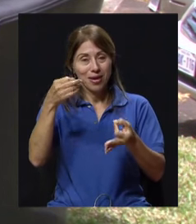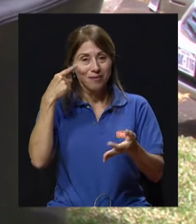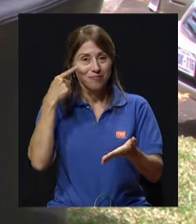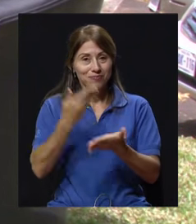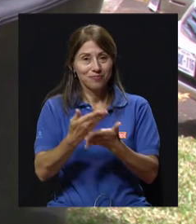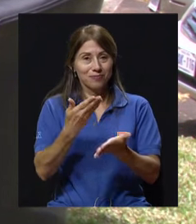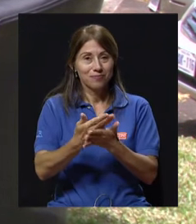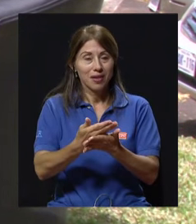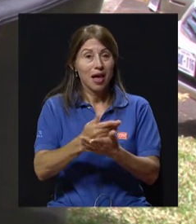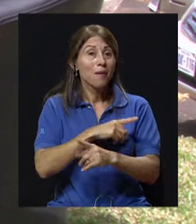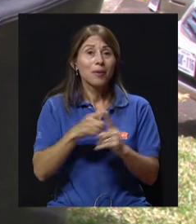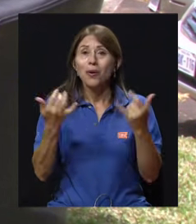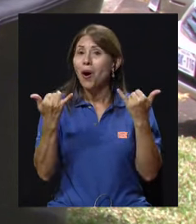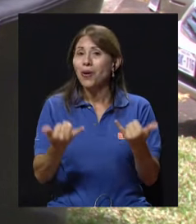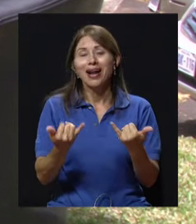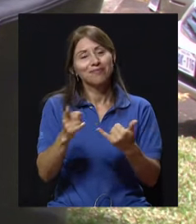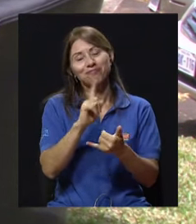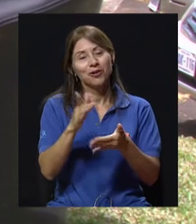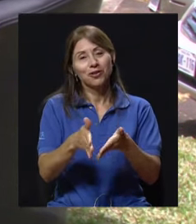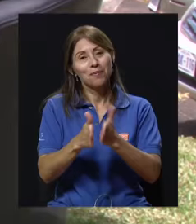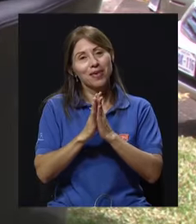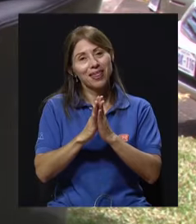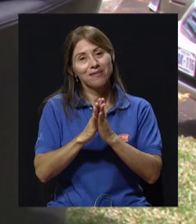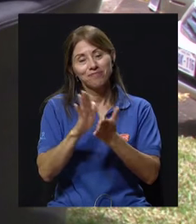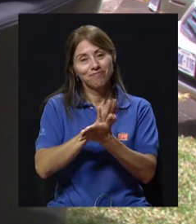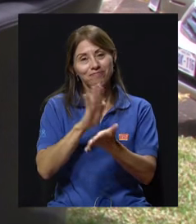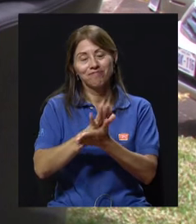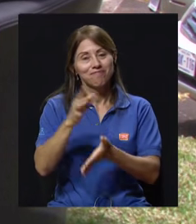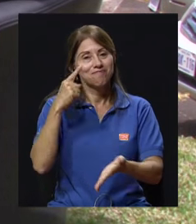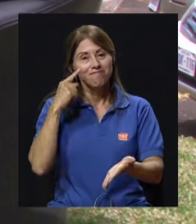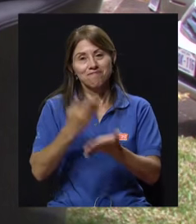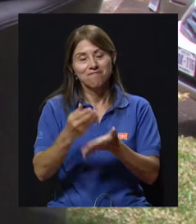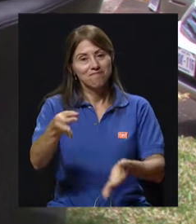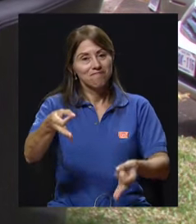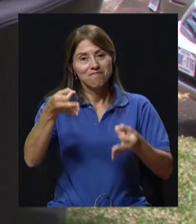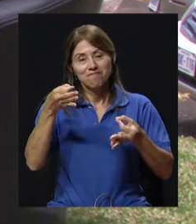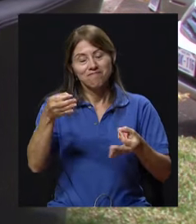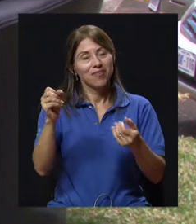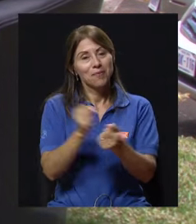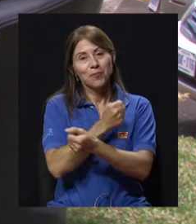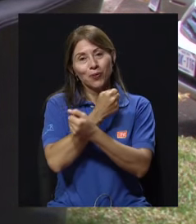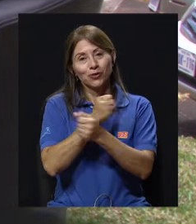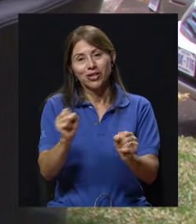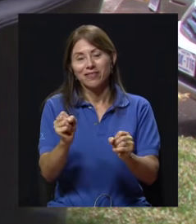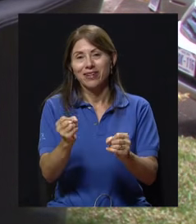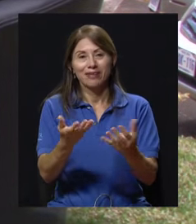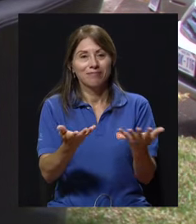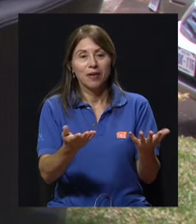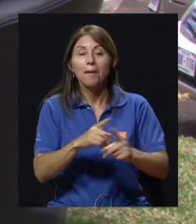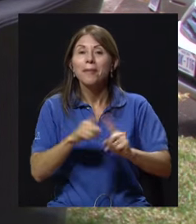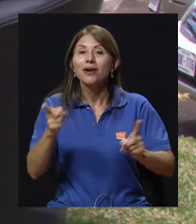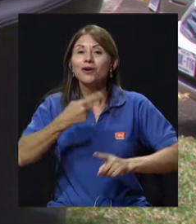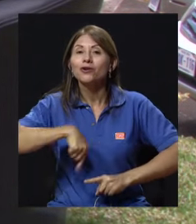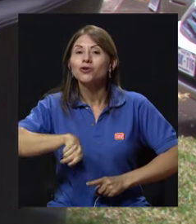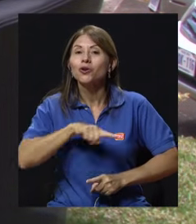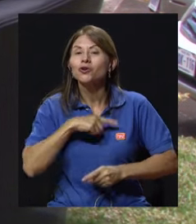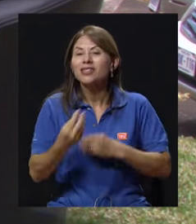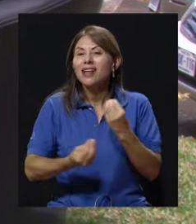pedir, imposible. Sí, por lo mismo. Por lo mismo, sí. Pero entonces lo que nosotros hacemos es,